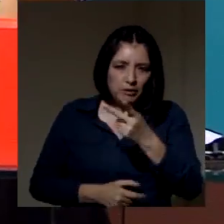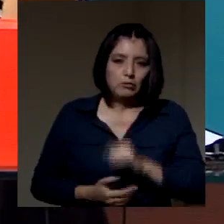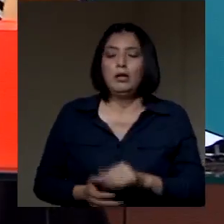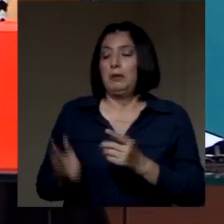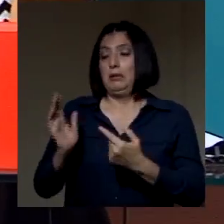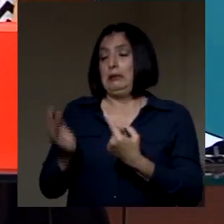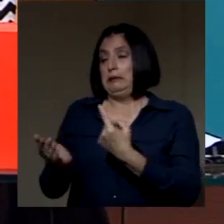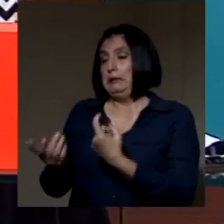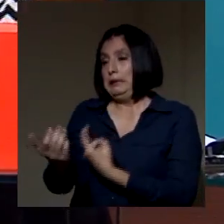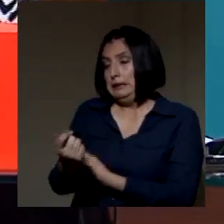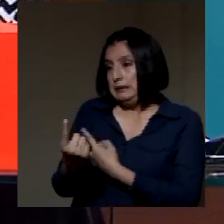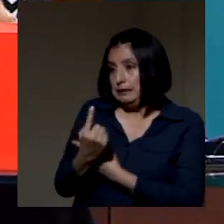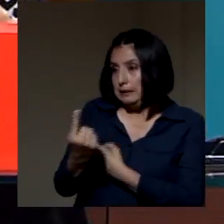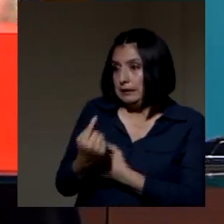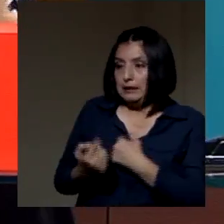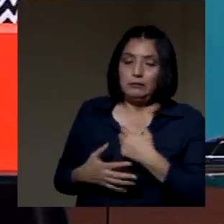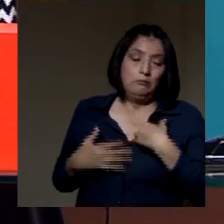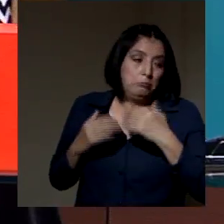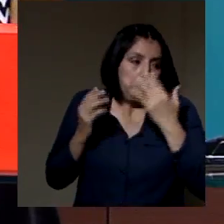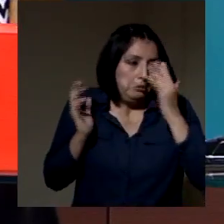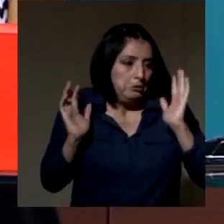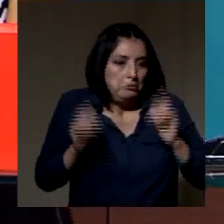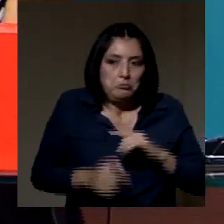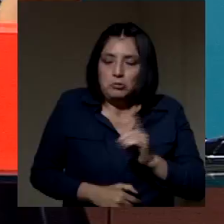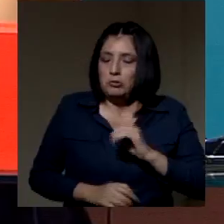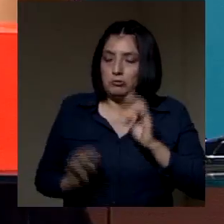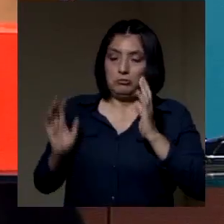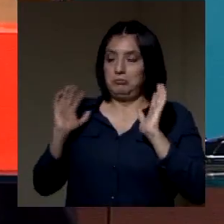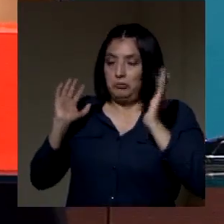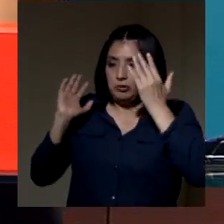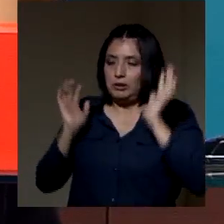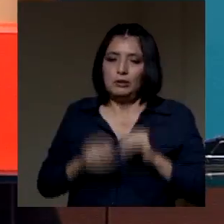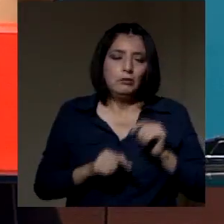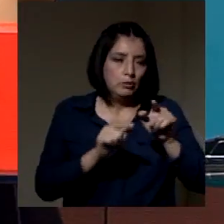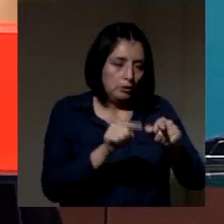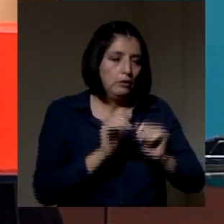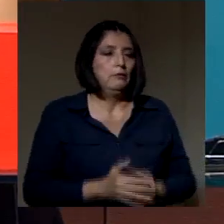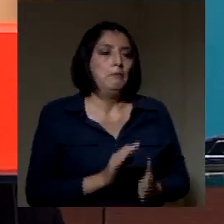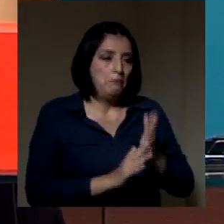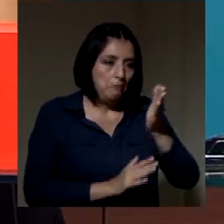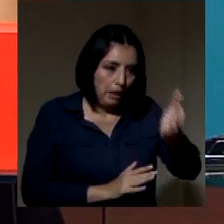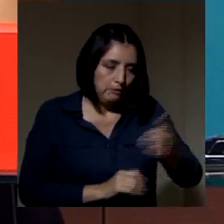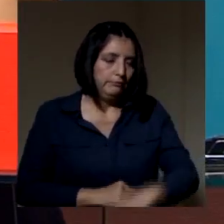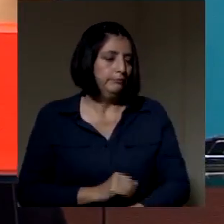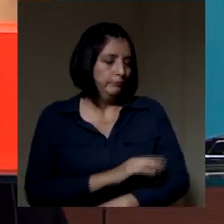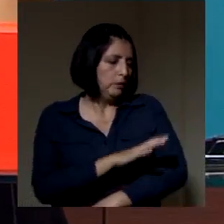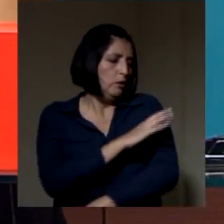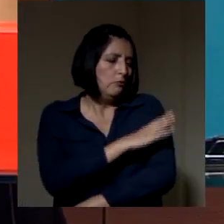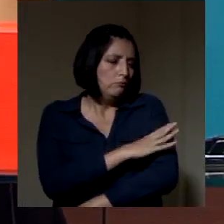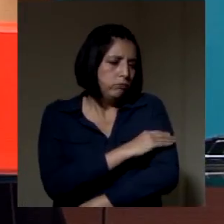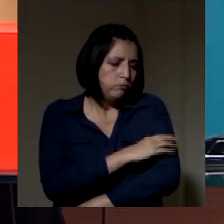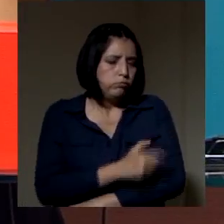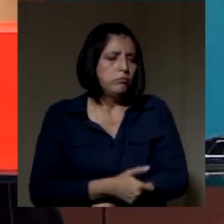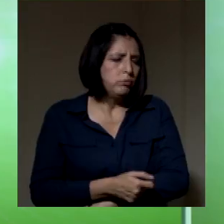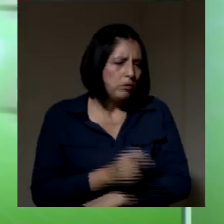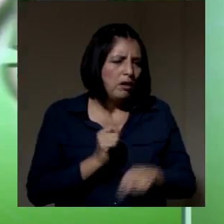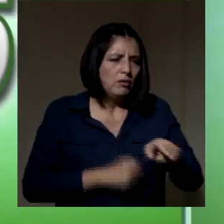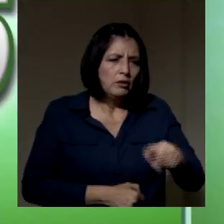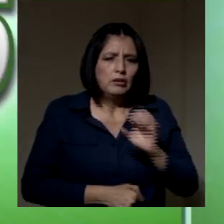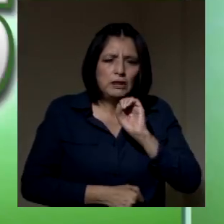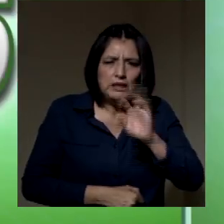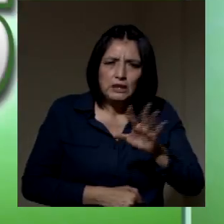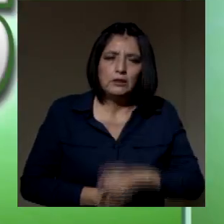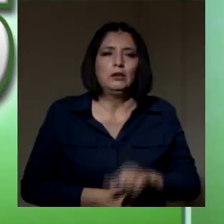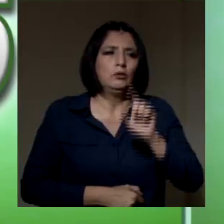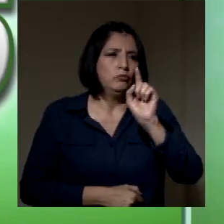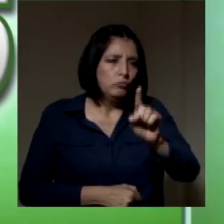la presión? Enséñeme, doctor, porque yo ahí estoy un poco perdida. Usted va a le tomen la presión, dicen, Milen, usted tiene